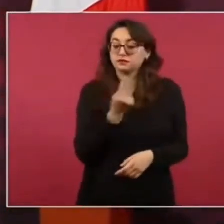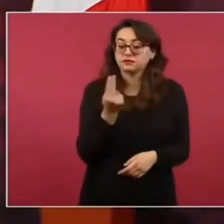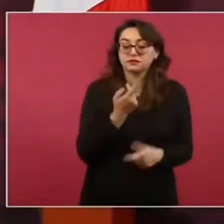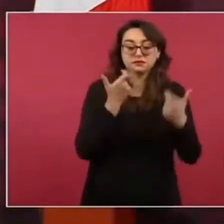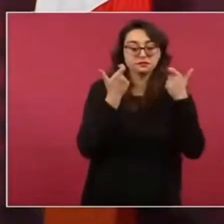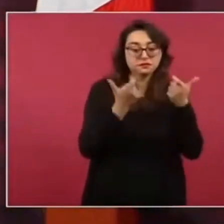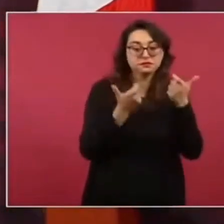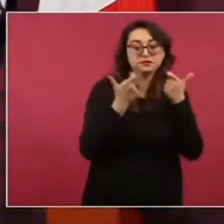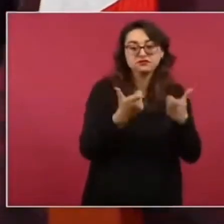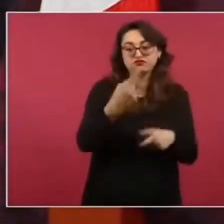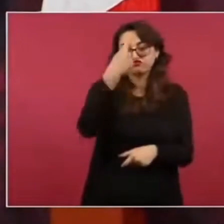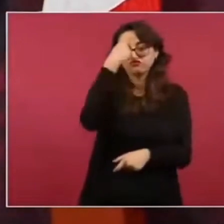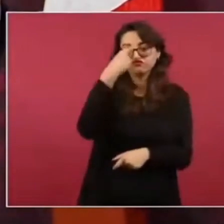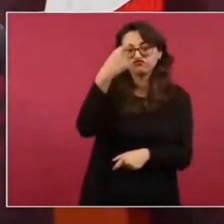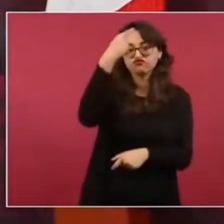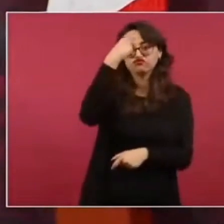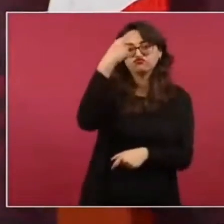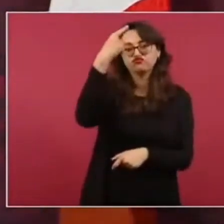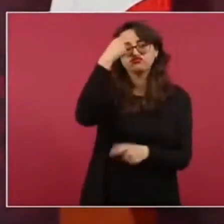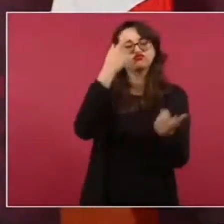y hay que triunfar